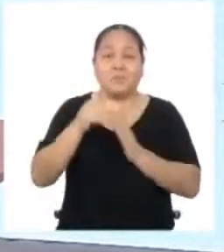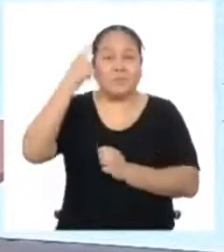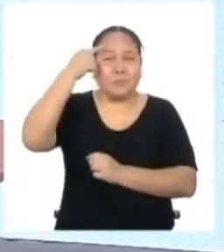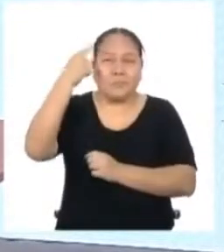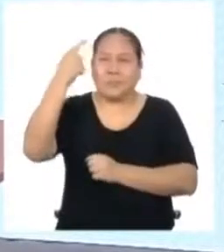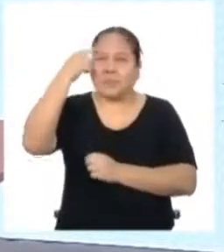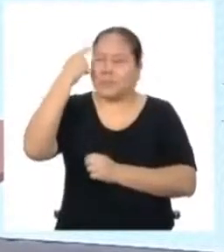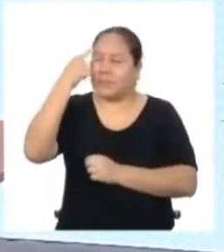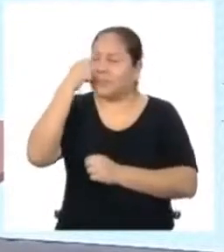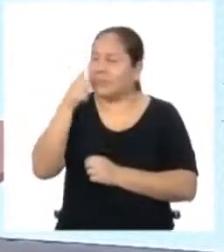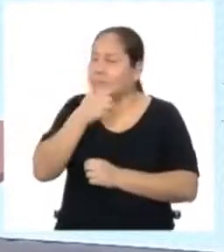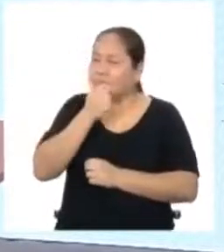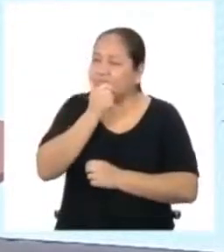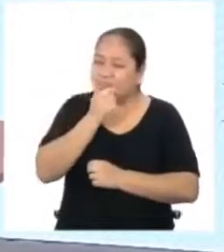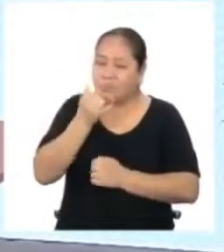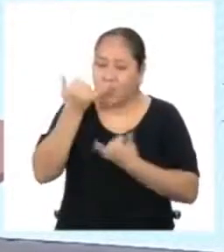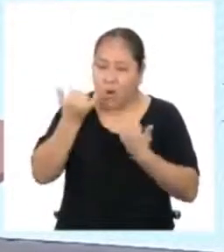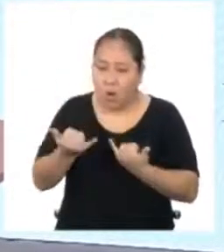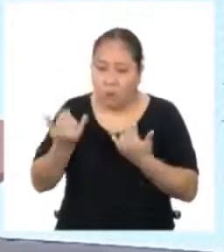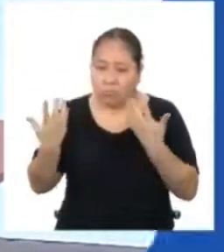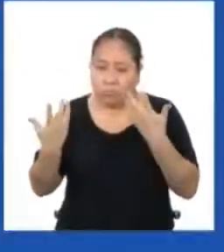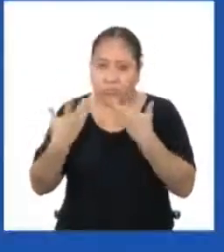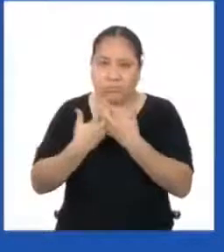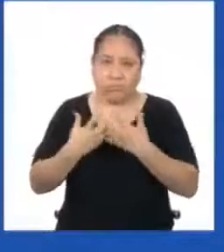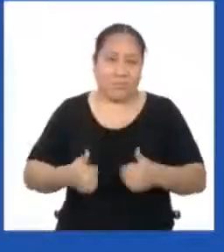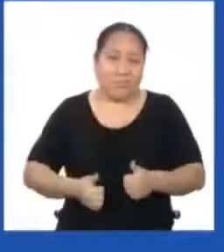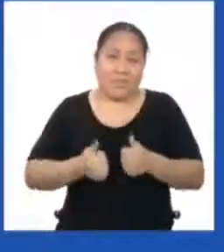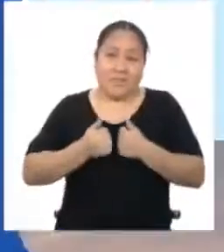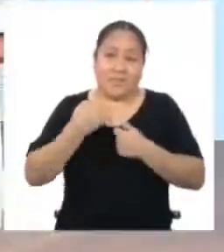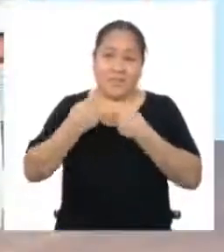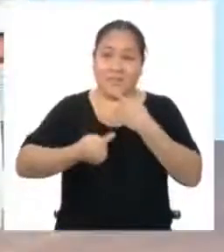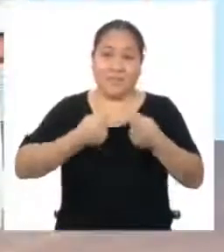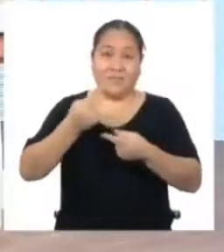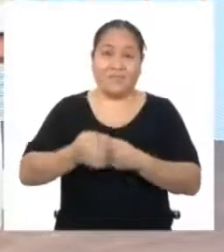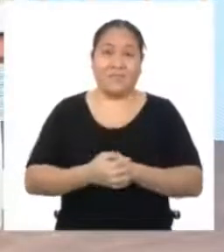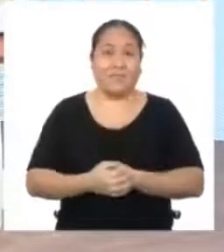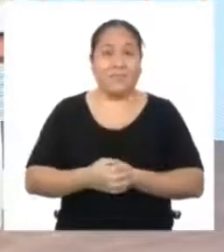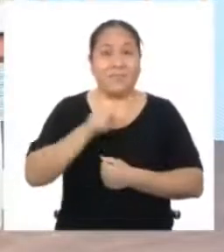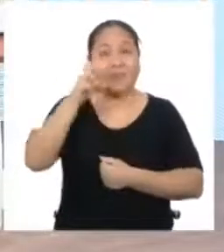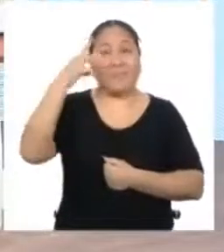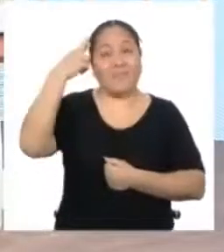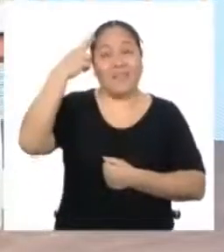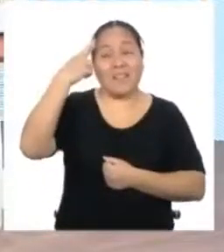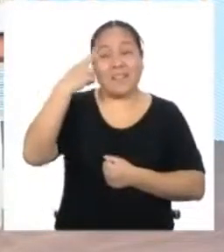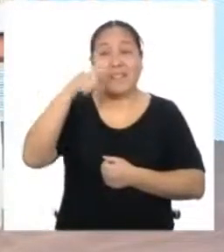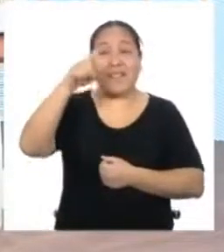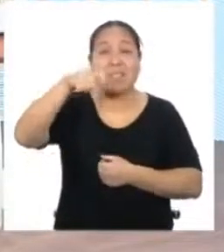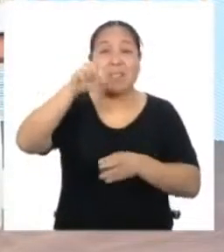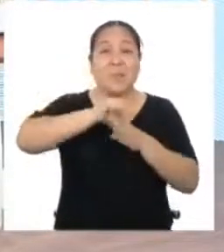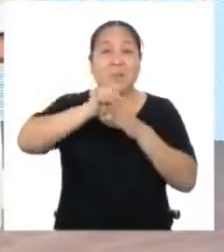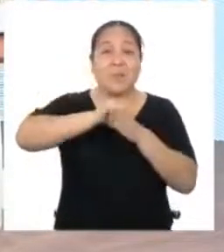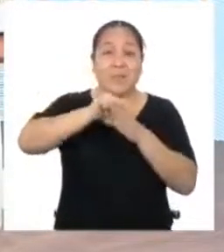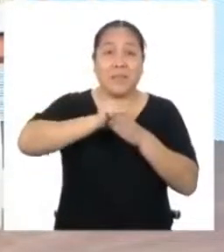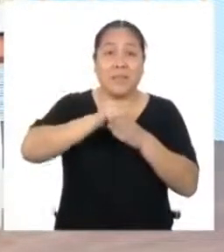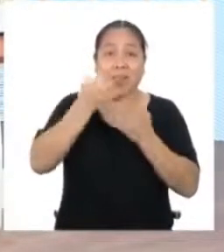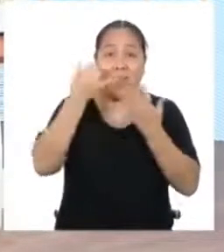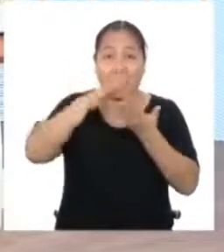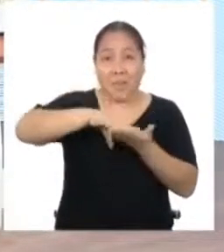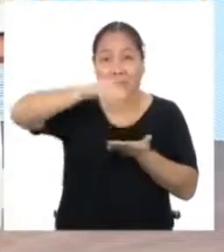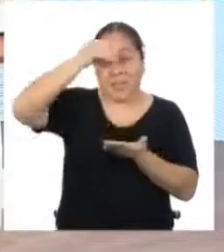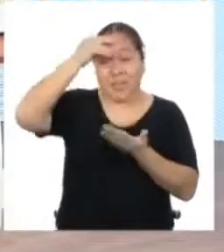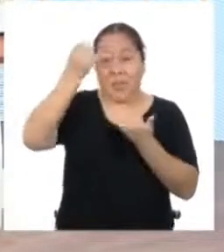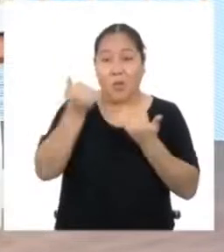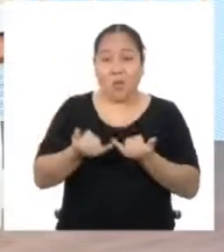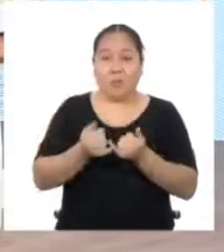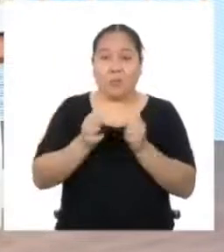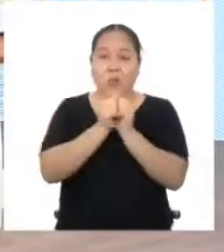que hemos visto hoy Han estado vinculadas a nuestra vida cotidiana Por eso es tan importante que practiquen Lo que han aprendido hoy los va a